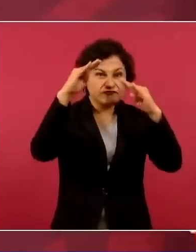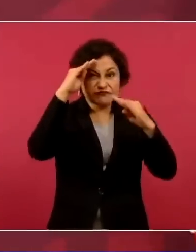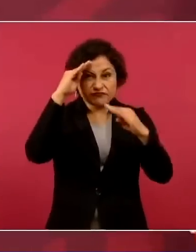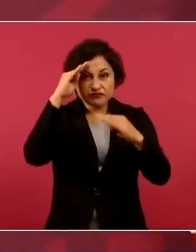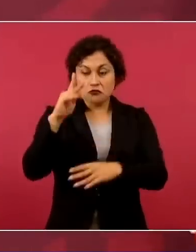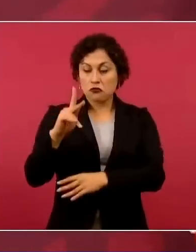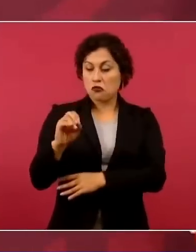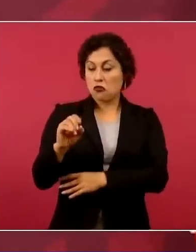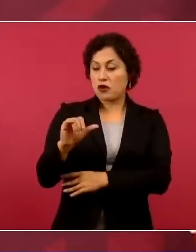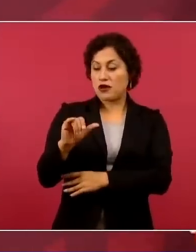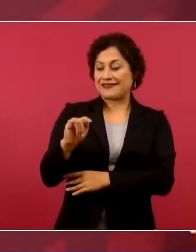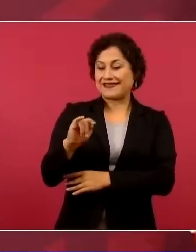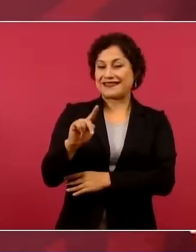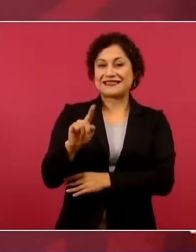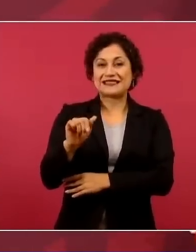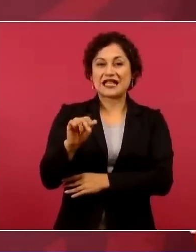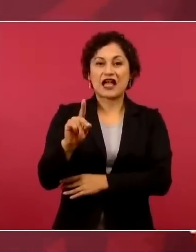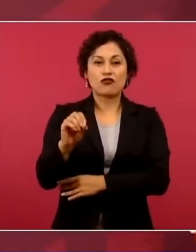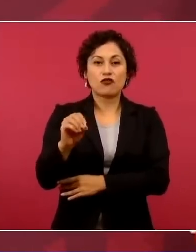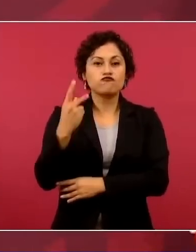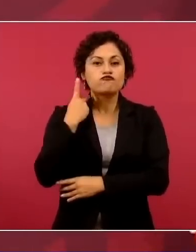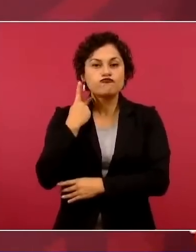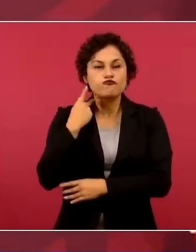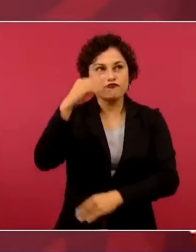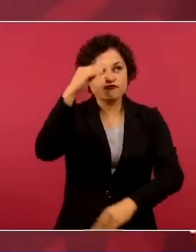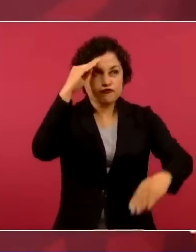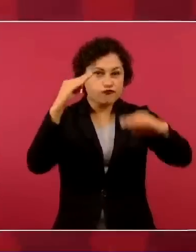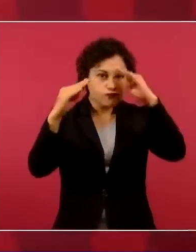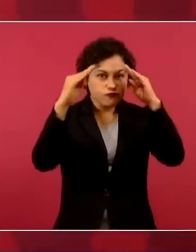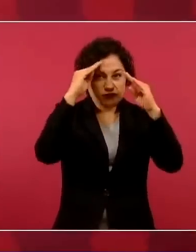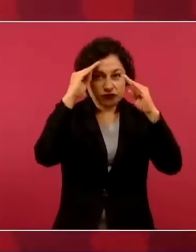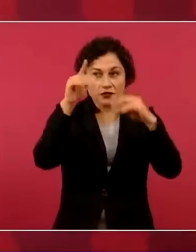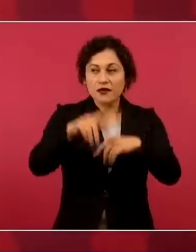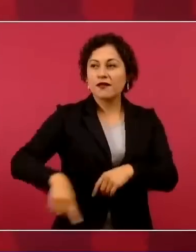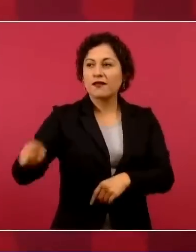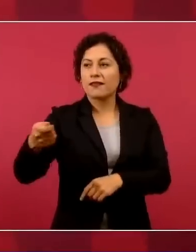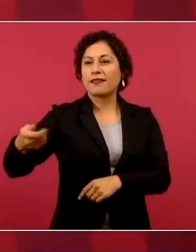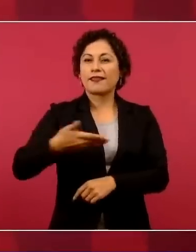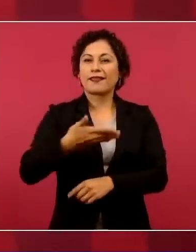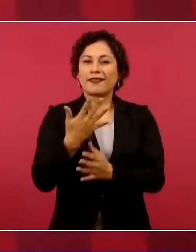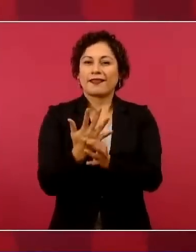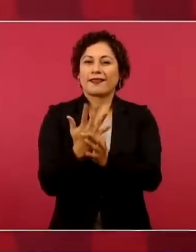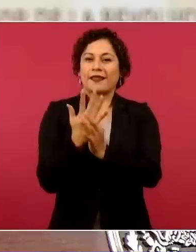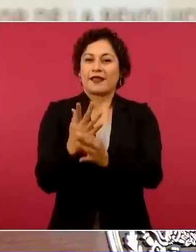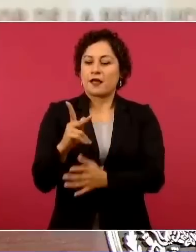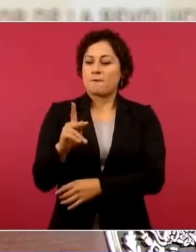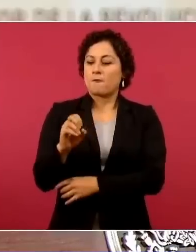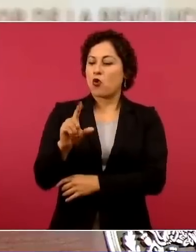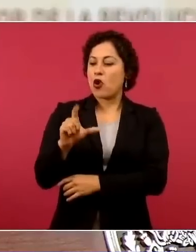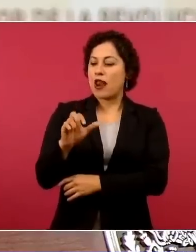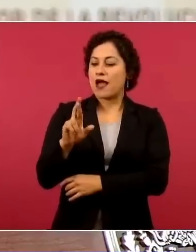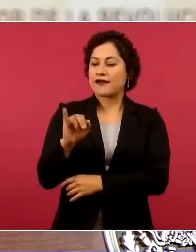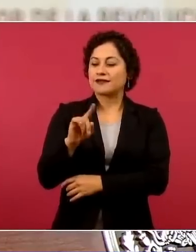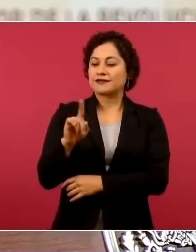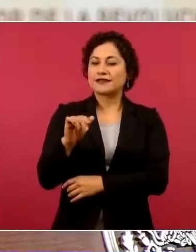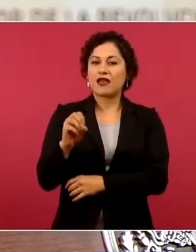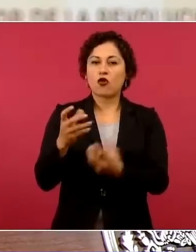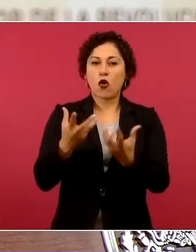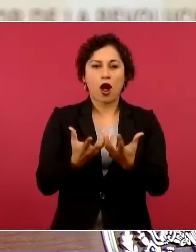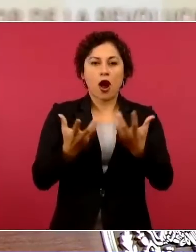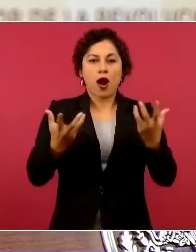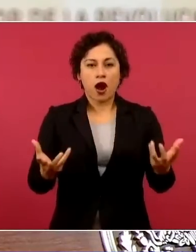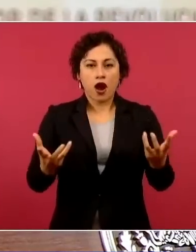Dicen polarizado el país, no, politizado el país,